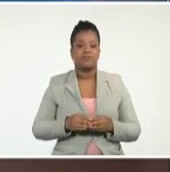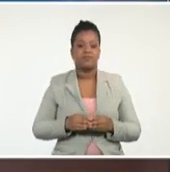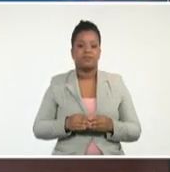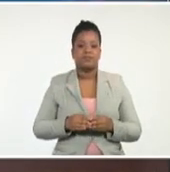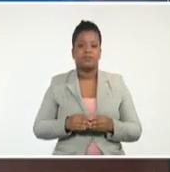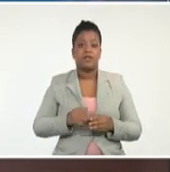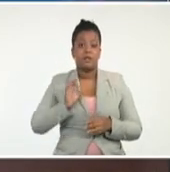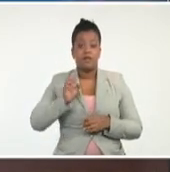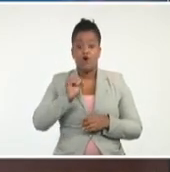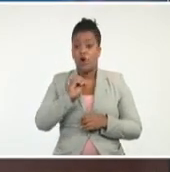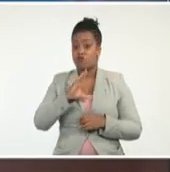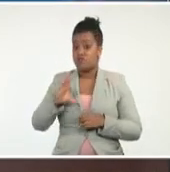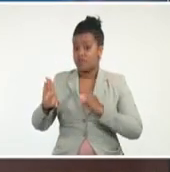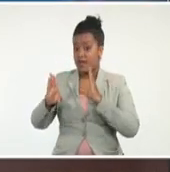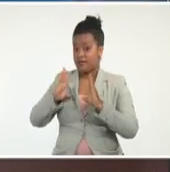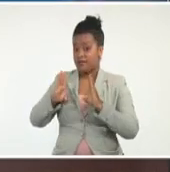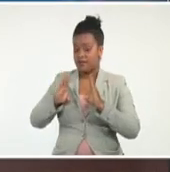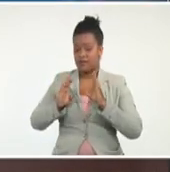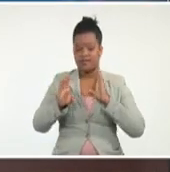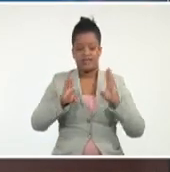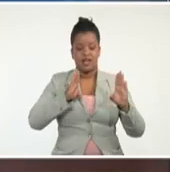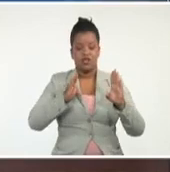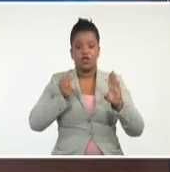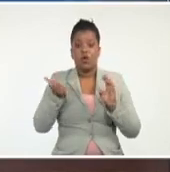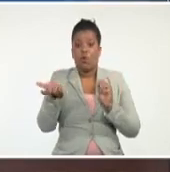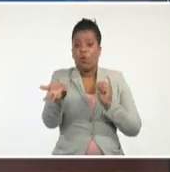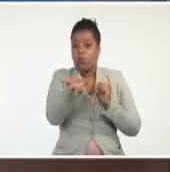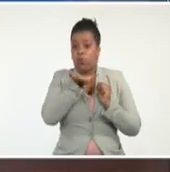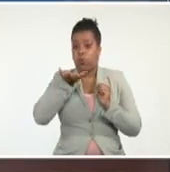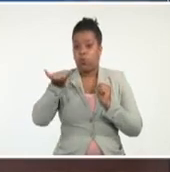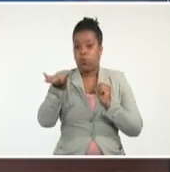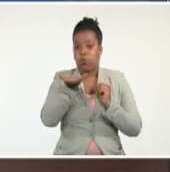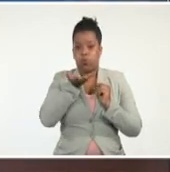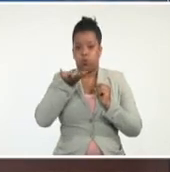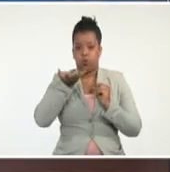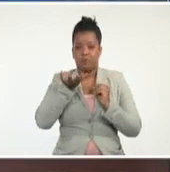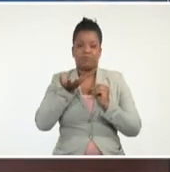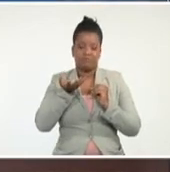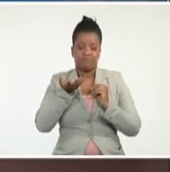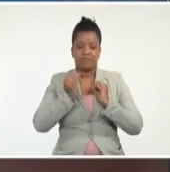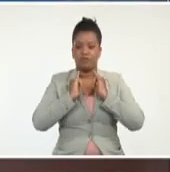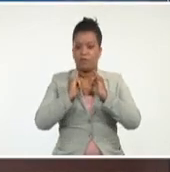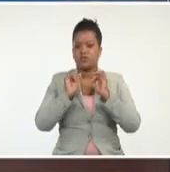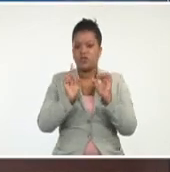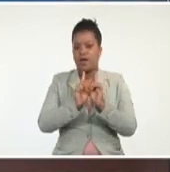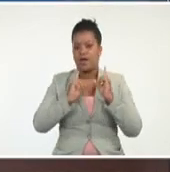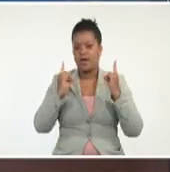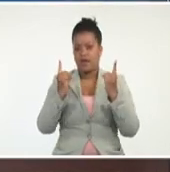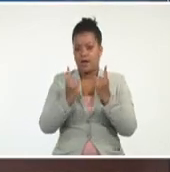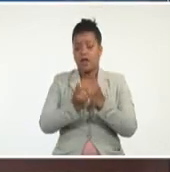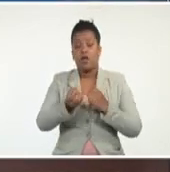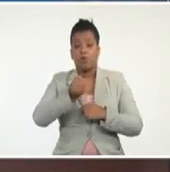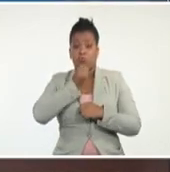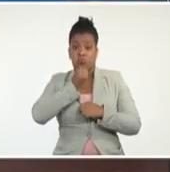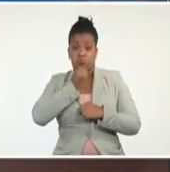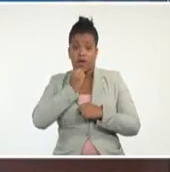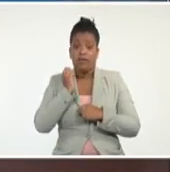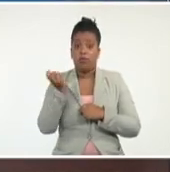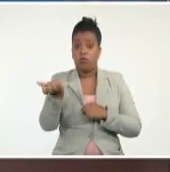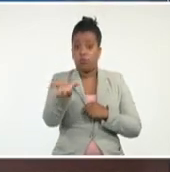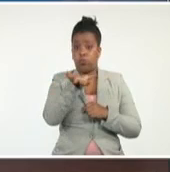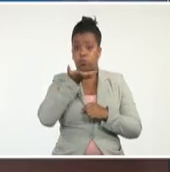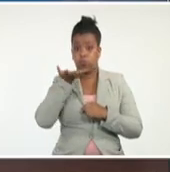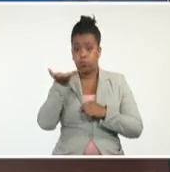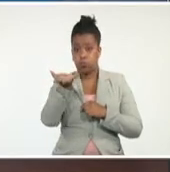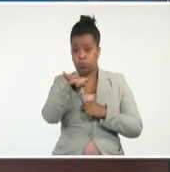vamos a hablar de los vientos. Los vientos, en general, los que pueda haber dentro de ese sistema, que